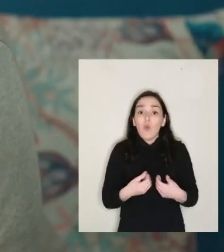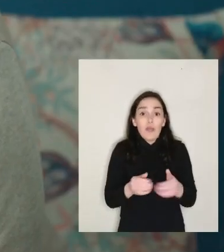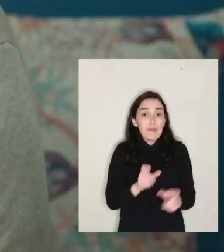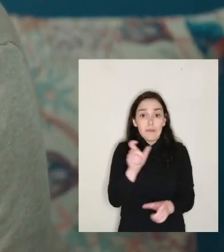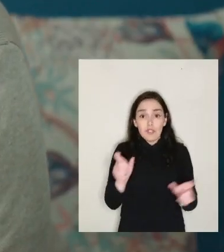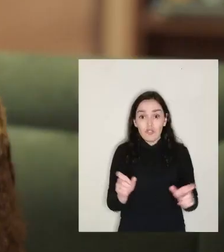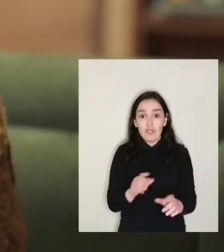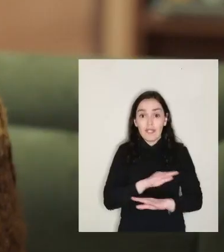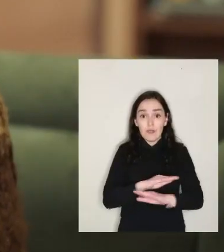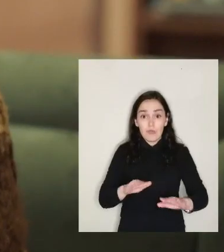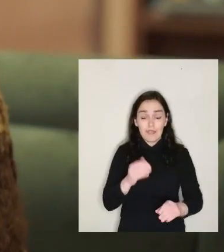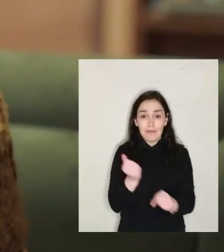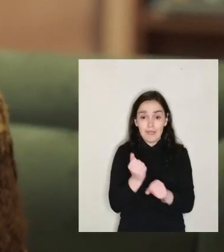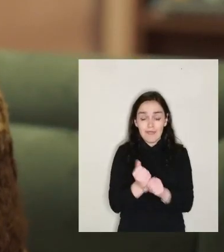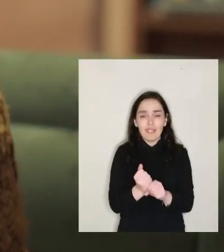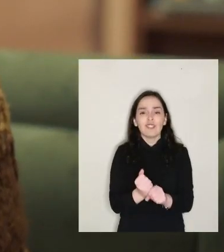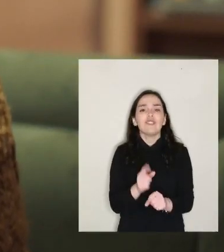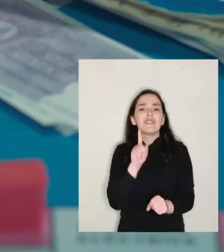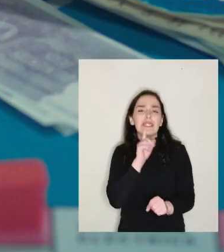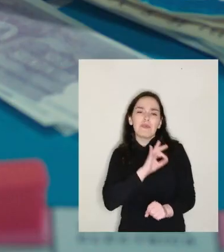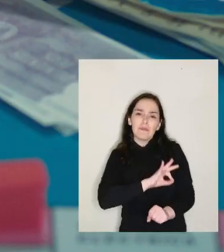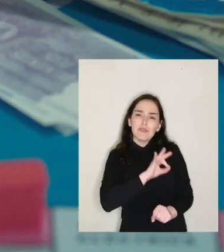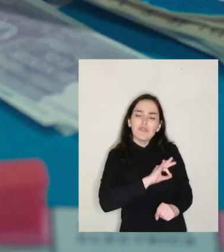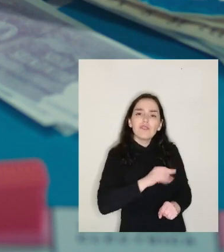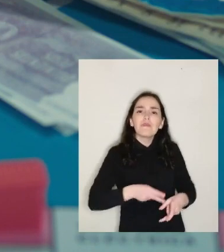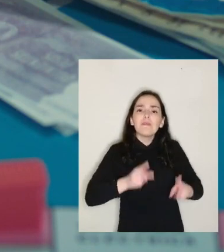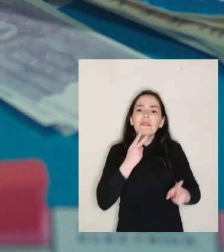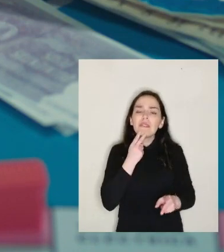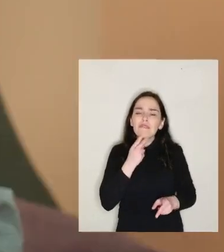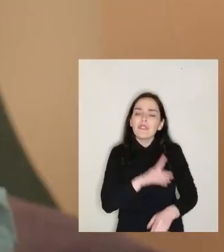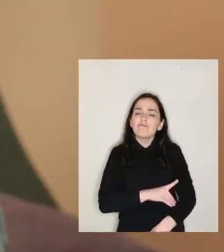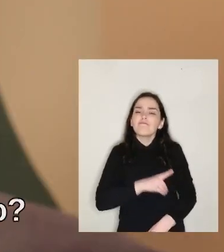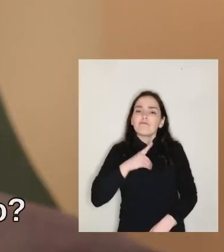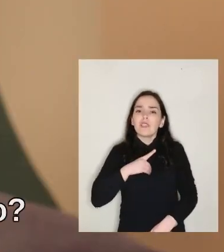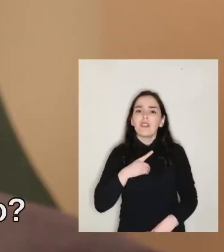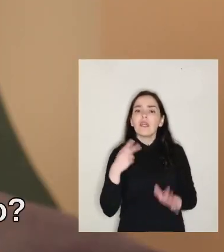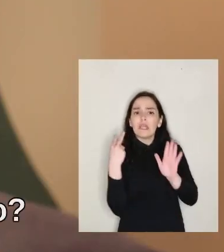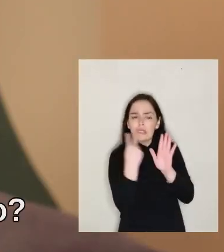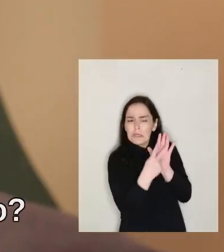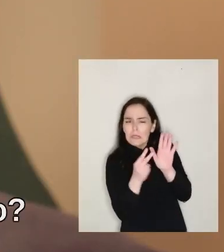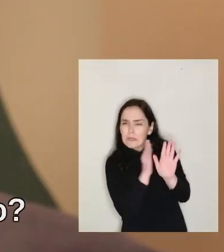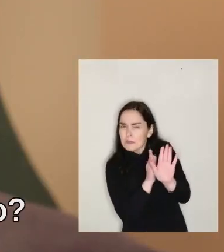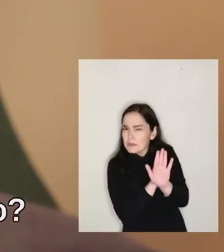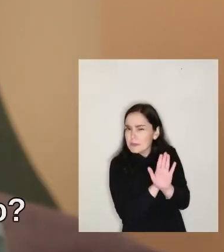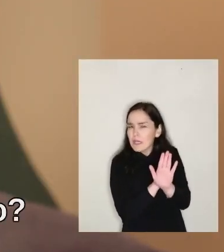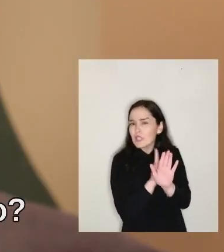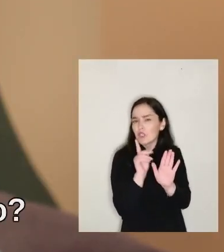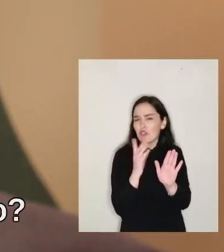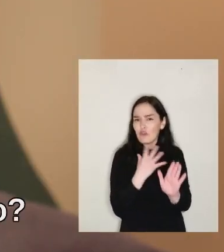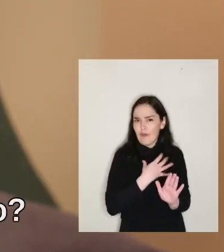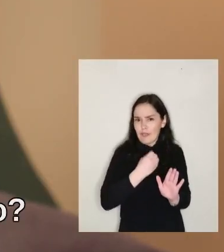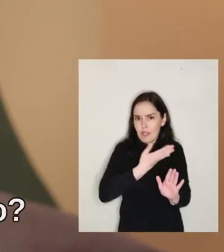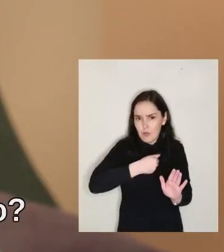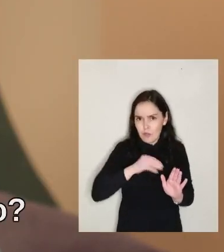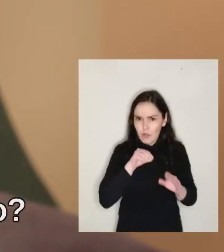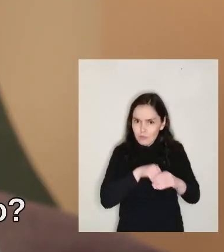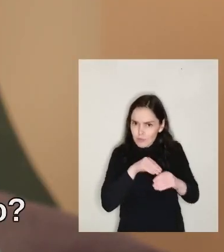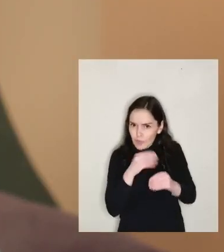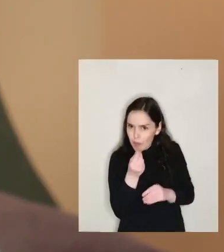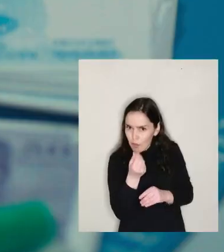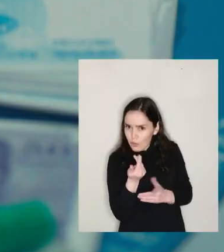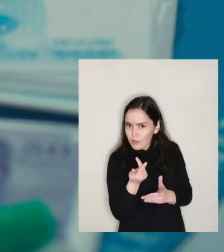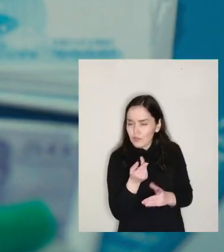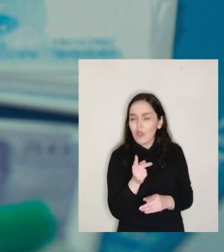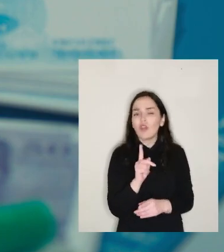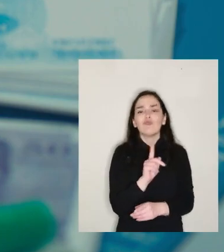persona jubilada tendrá una pensión que le permita vivir dignamente. Y las letras chicas no nos van a quitar nuestros ahorros, ¿no?